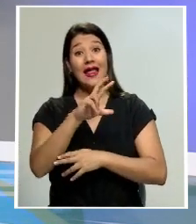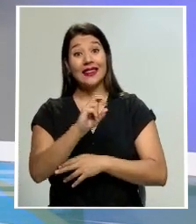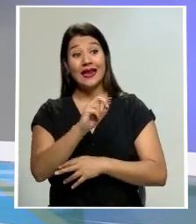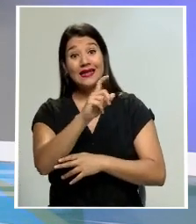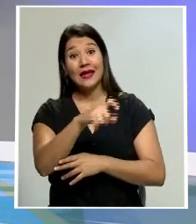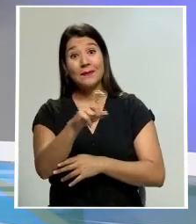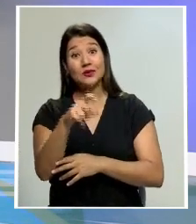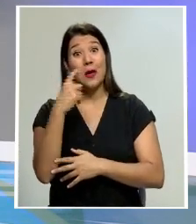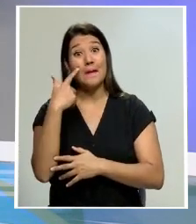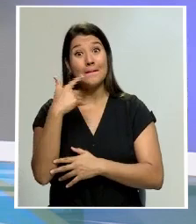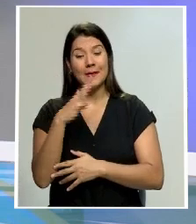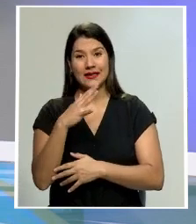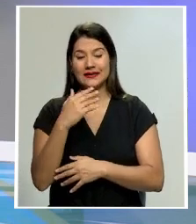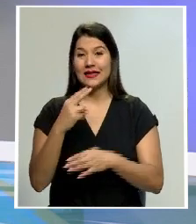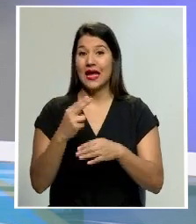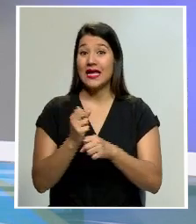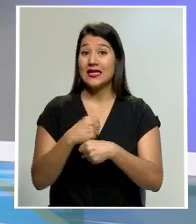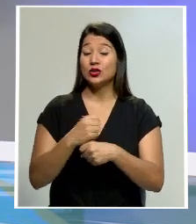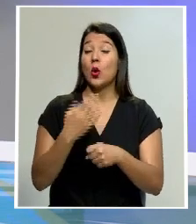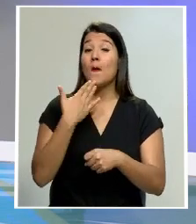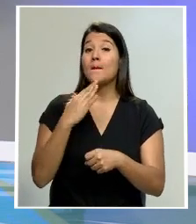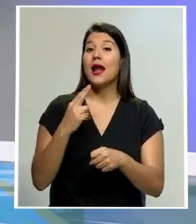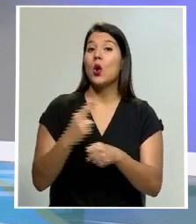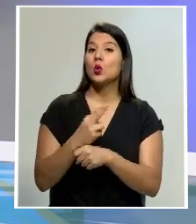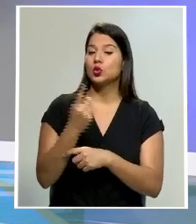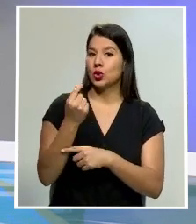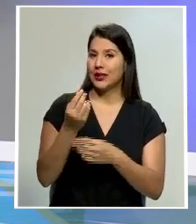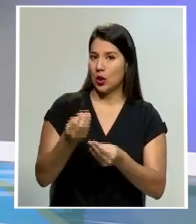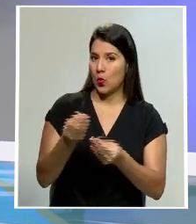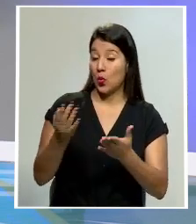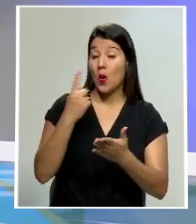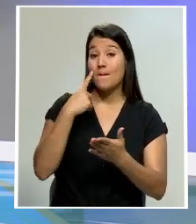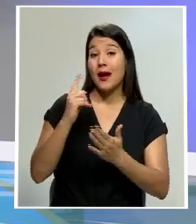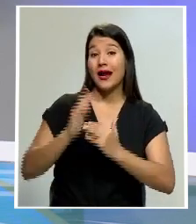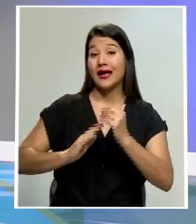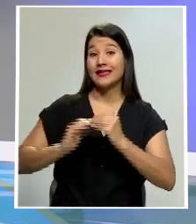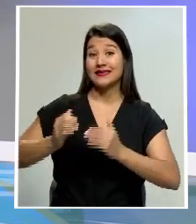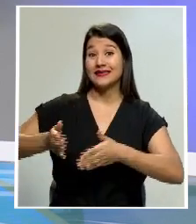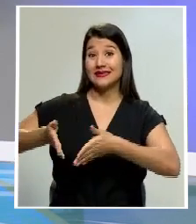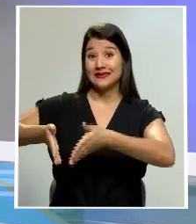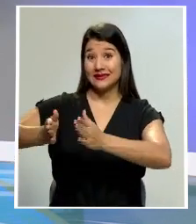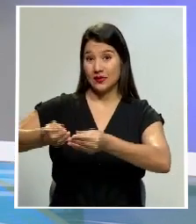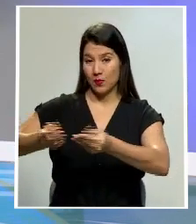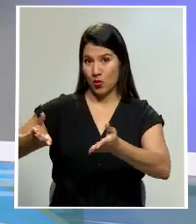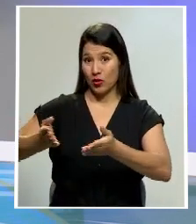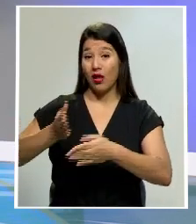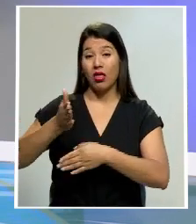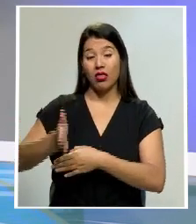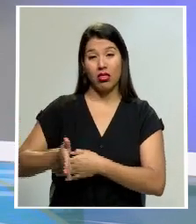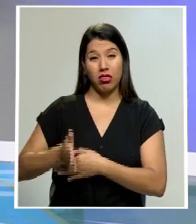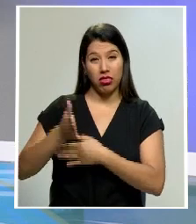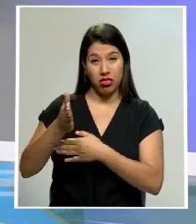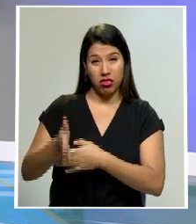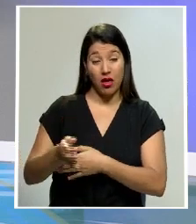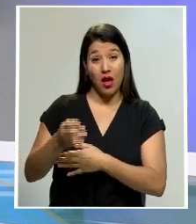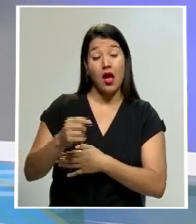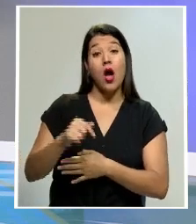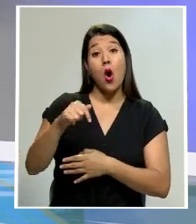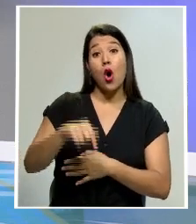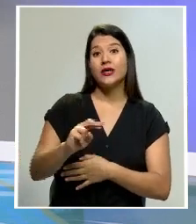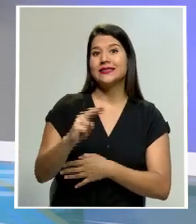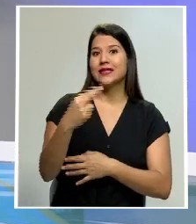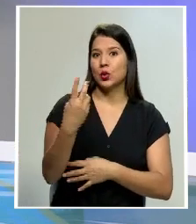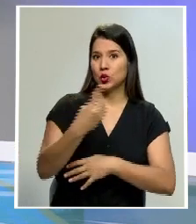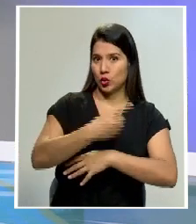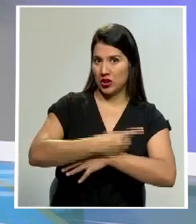de malversar fondos en proyectos de obras viales avanza a paso lento. Este será el tercer día de un proceso que se estima se puede extender incluso